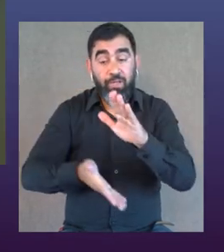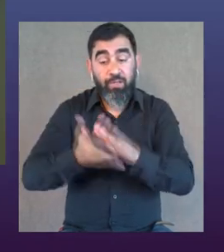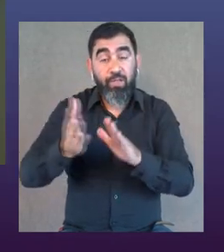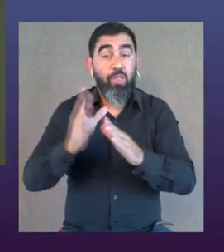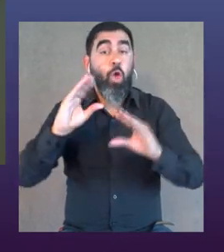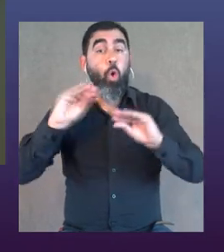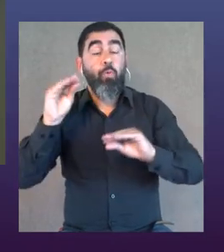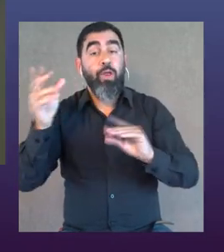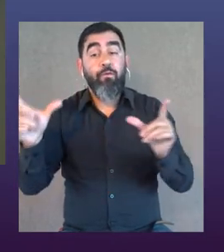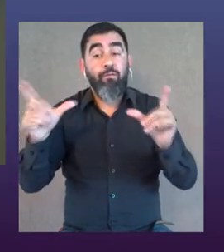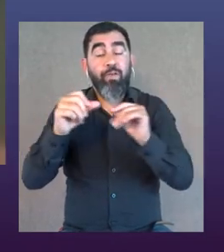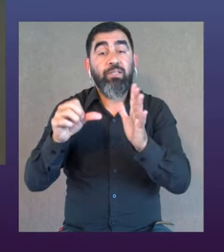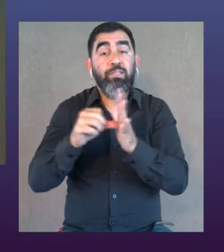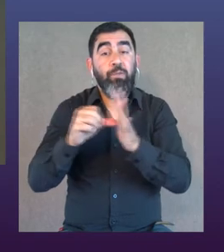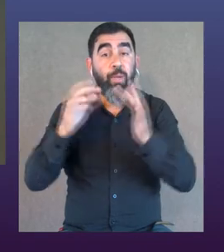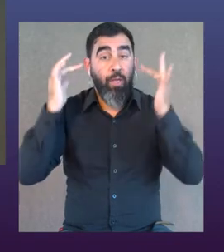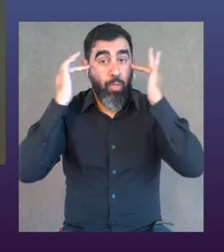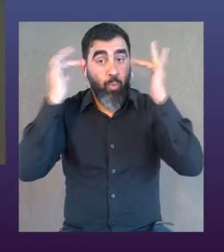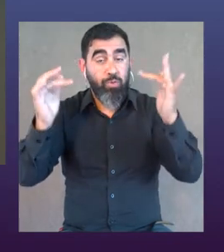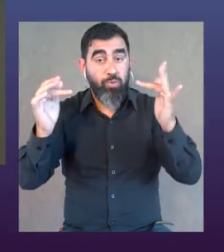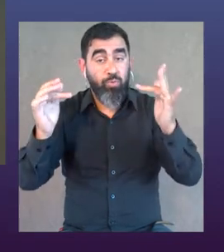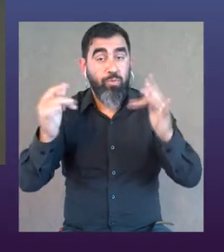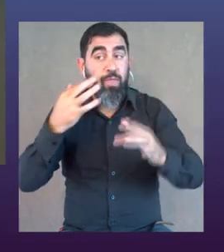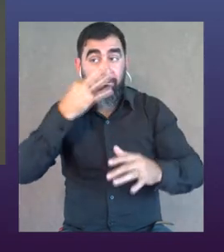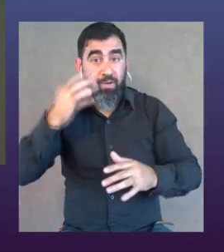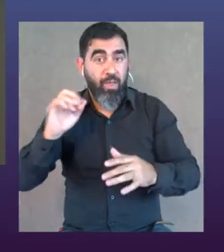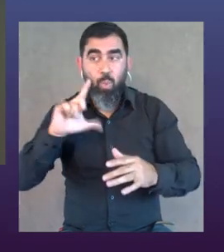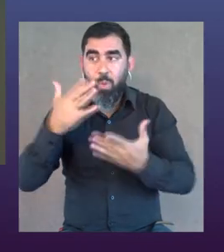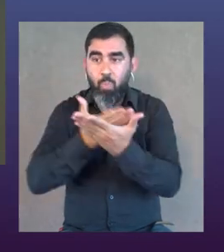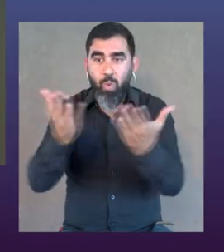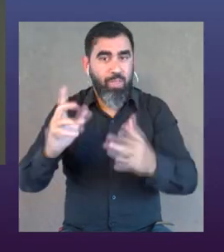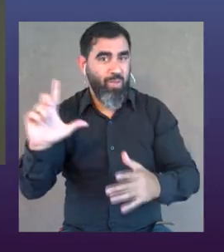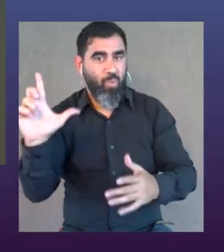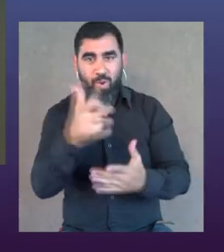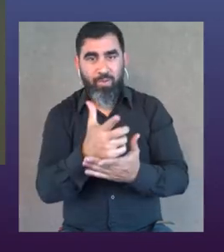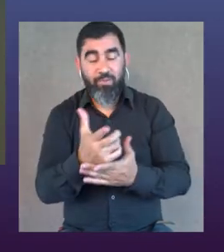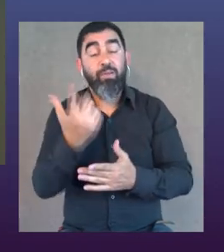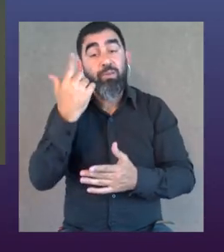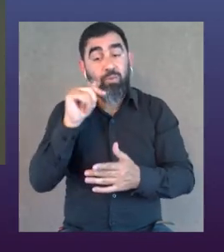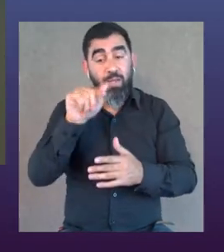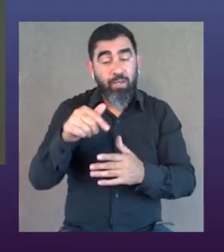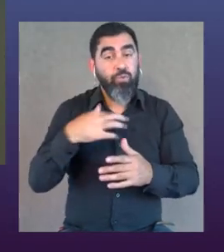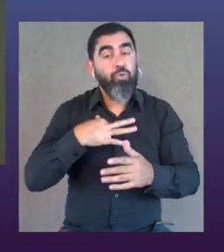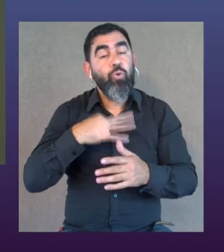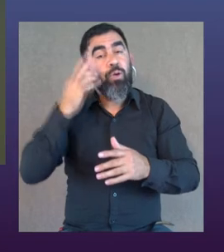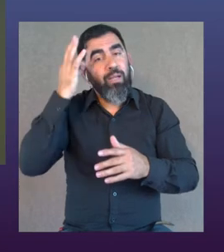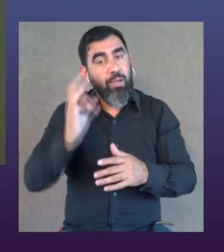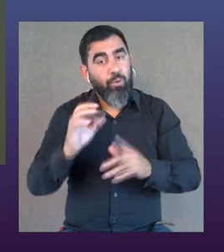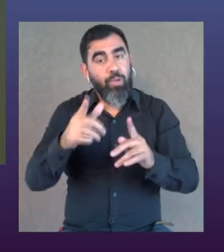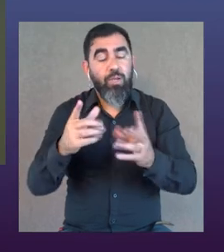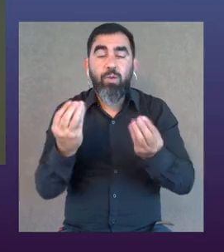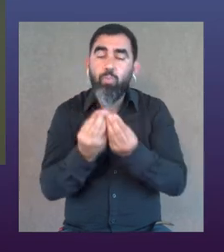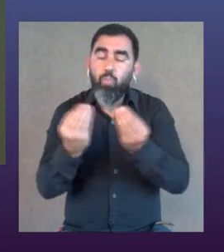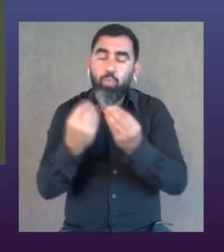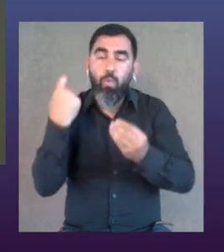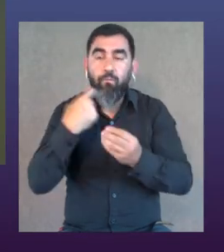salieron, los niños y los jóvenes que salieron del sistema educativo, ni siquiera están visibilizados, ¿verdad? Entonces, ahí me parece